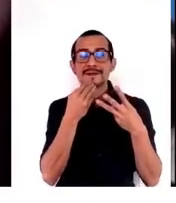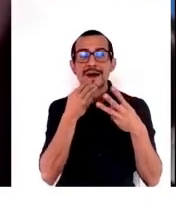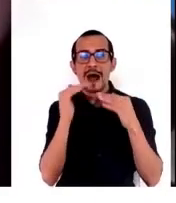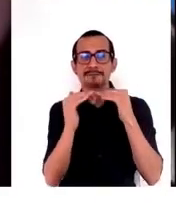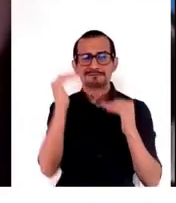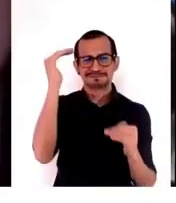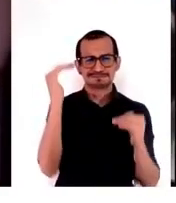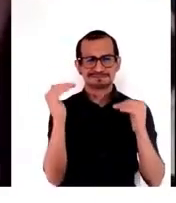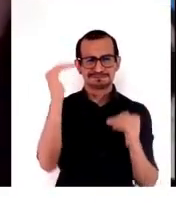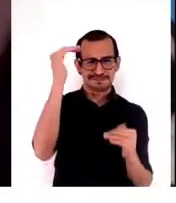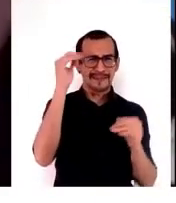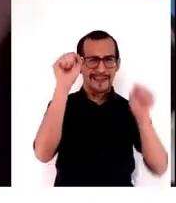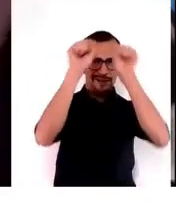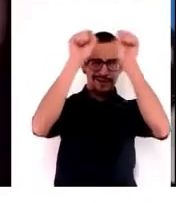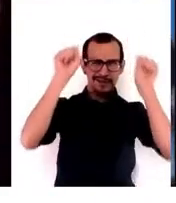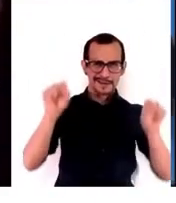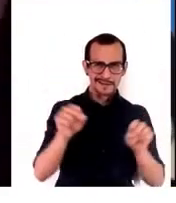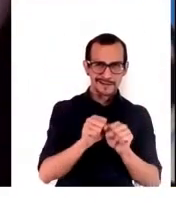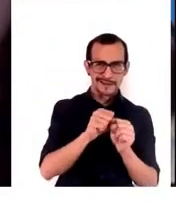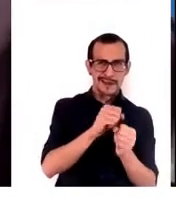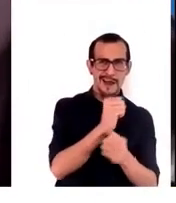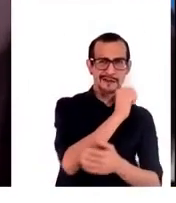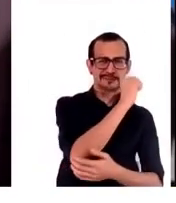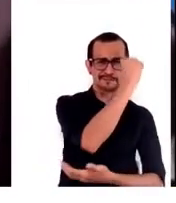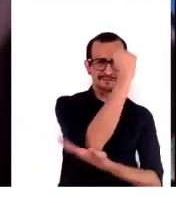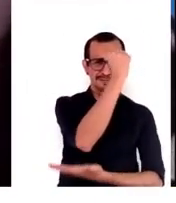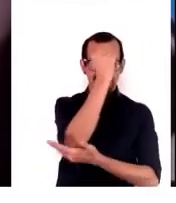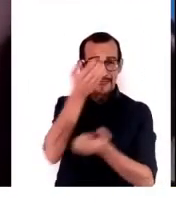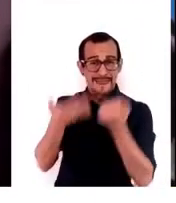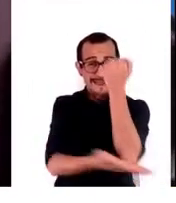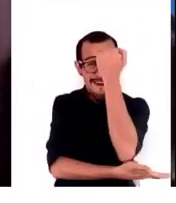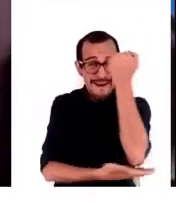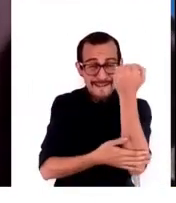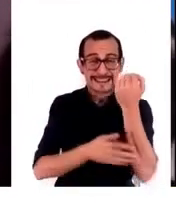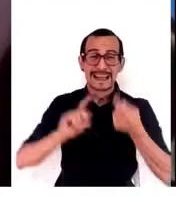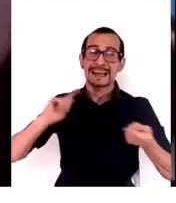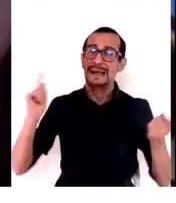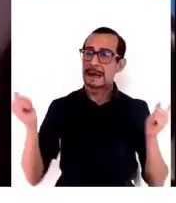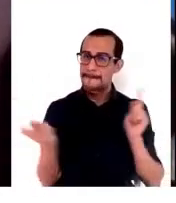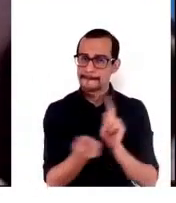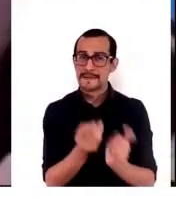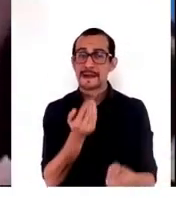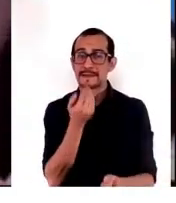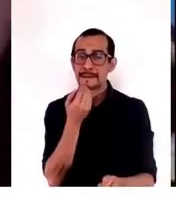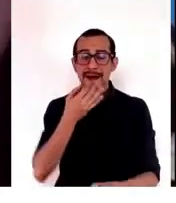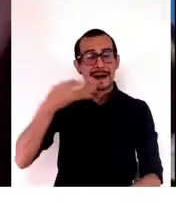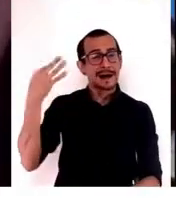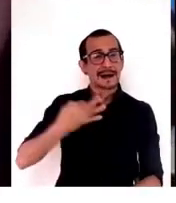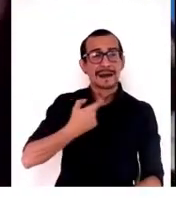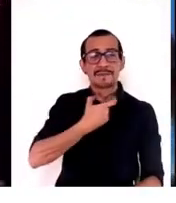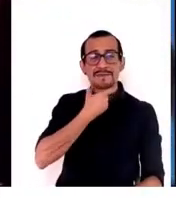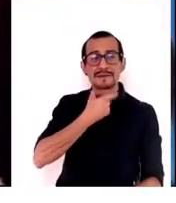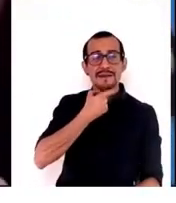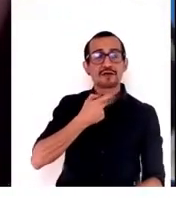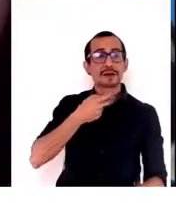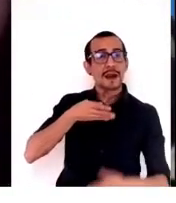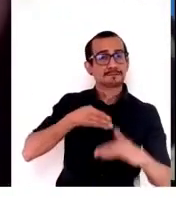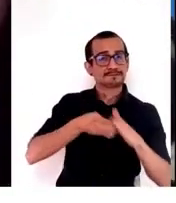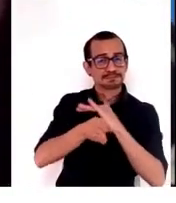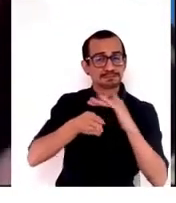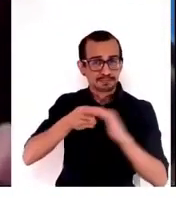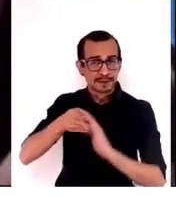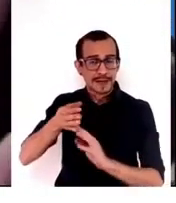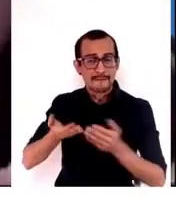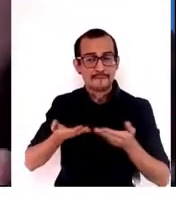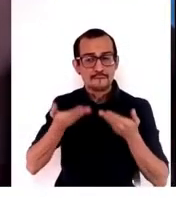estructurales, garantizando que las intervenciones sean favorables a los